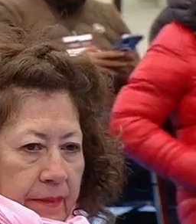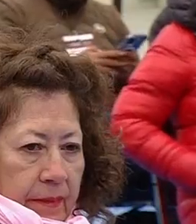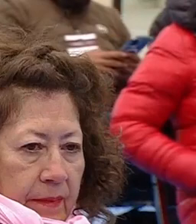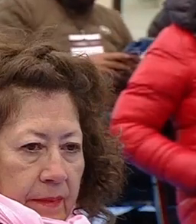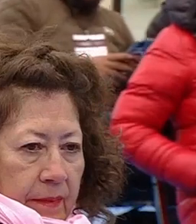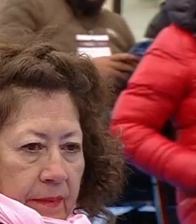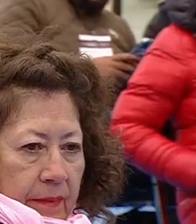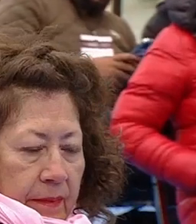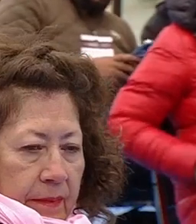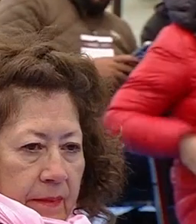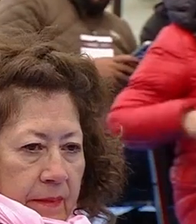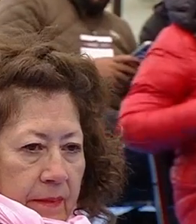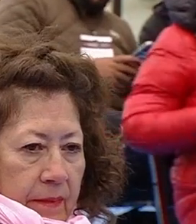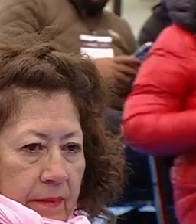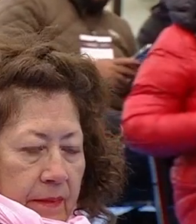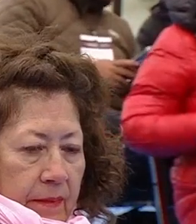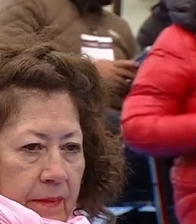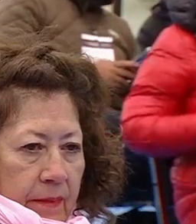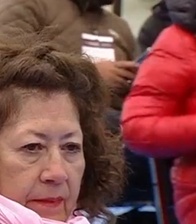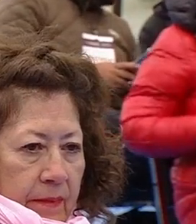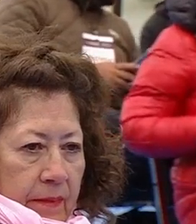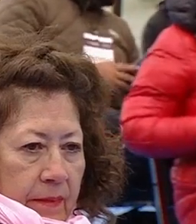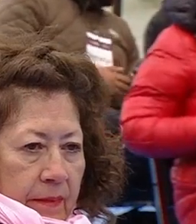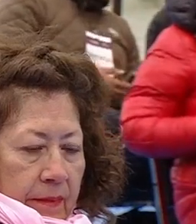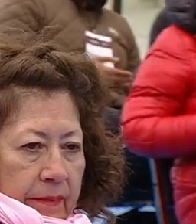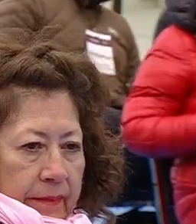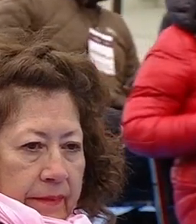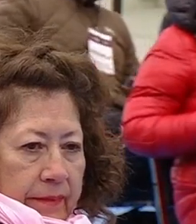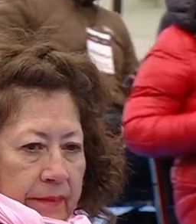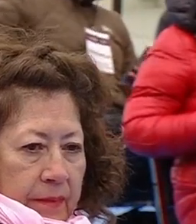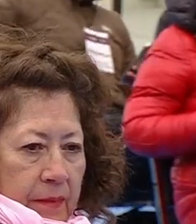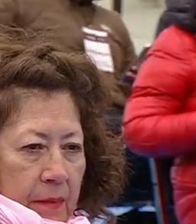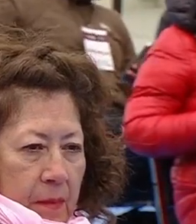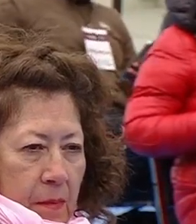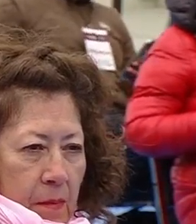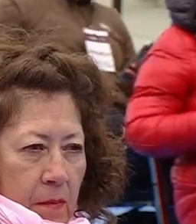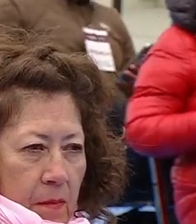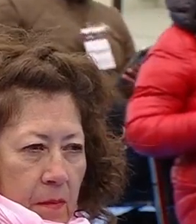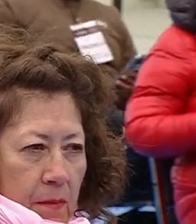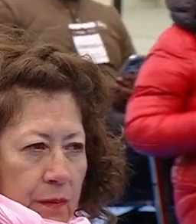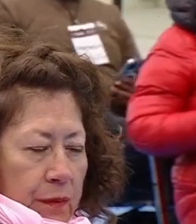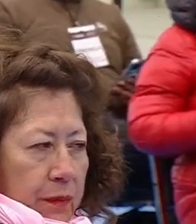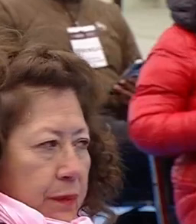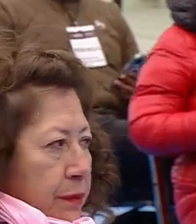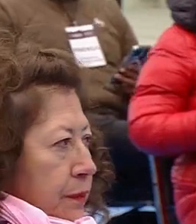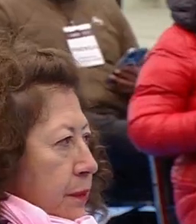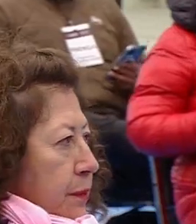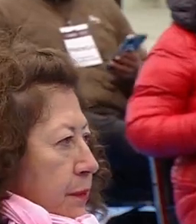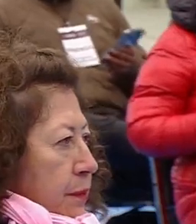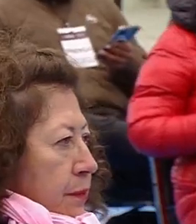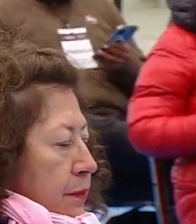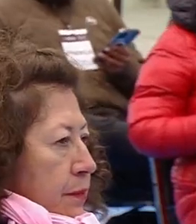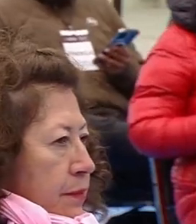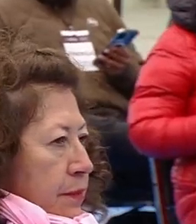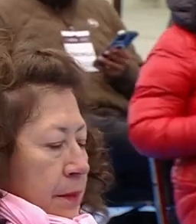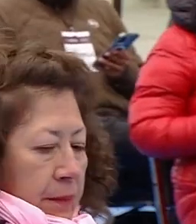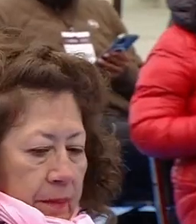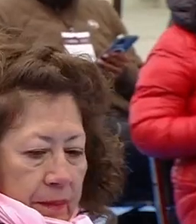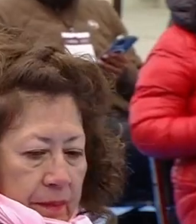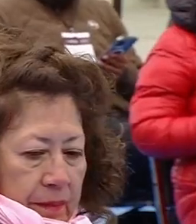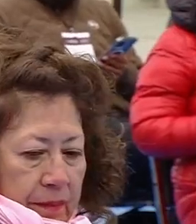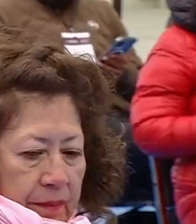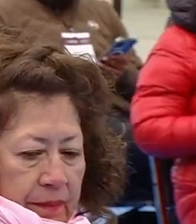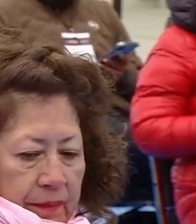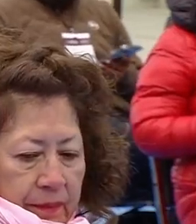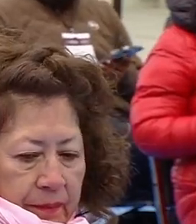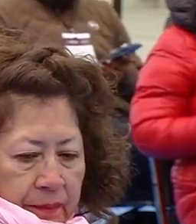Puebla migración acá estatal tuvo una actitud completamente diferente con ellos y los trajeron a marchas forzadas por varios